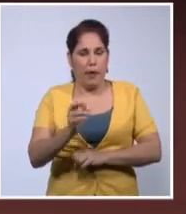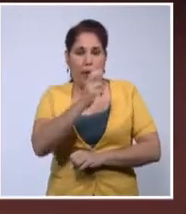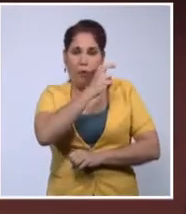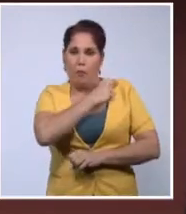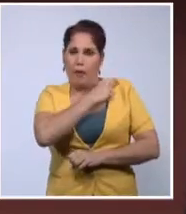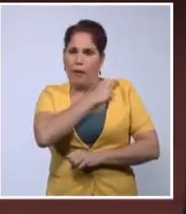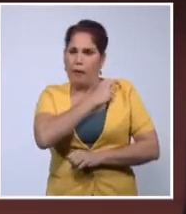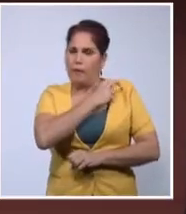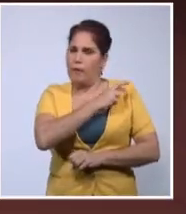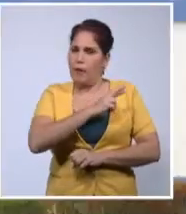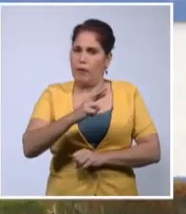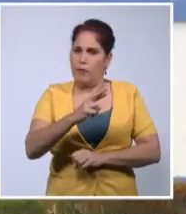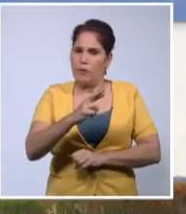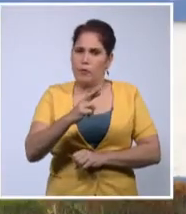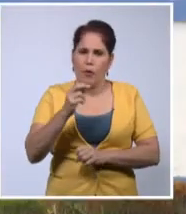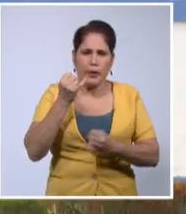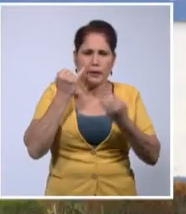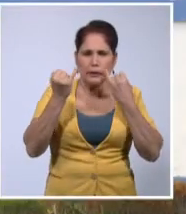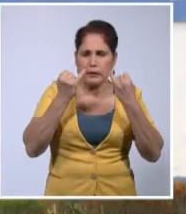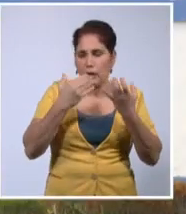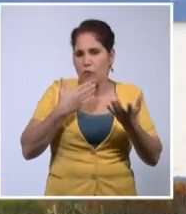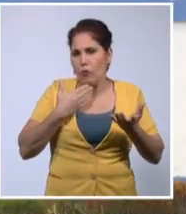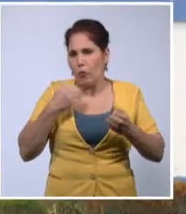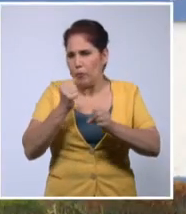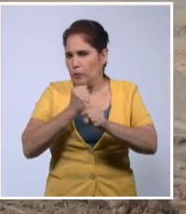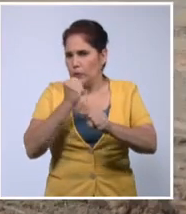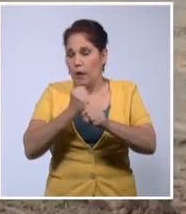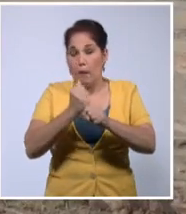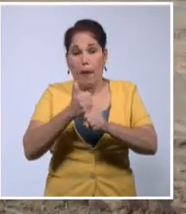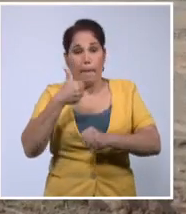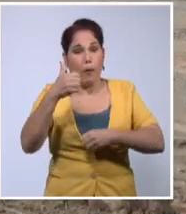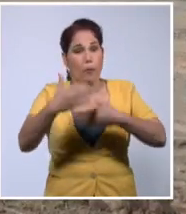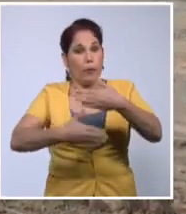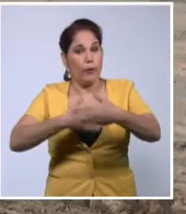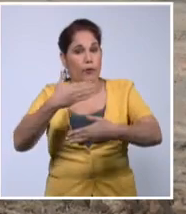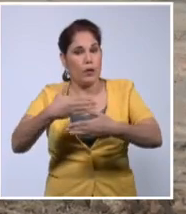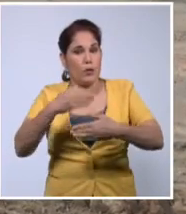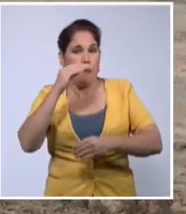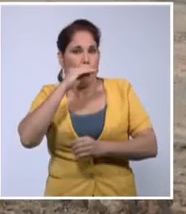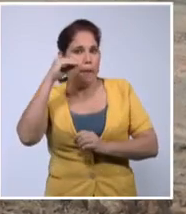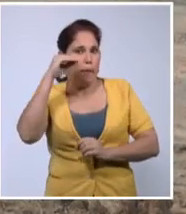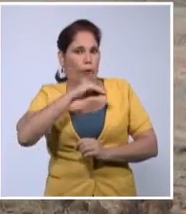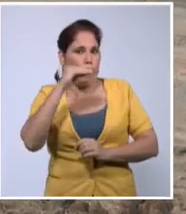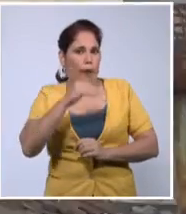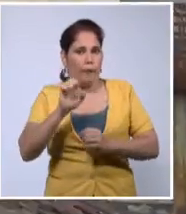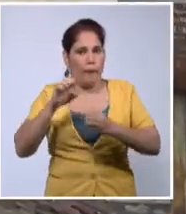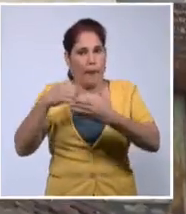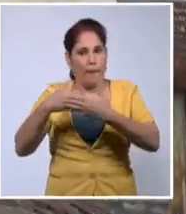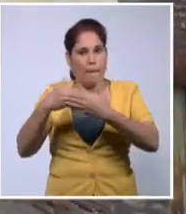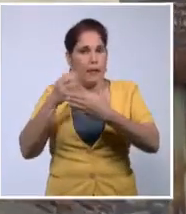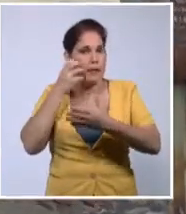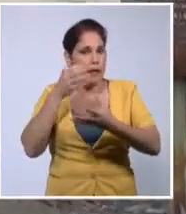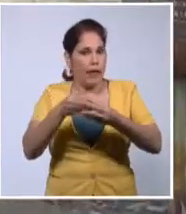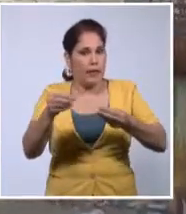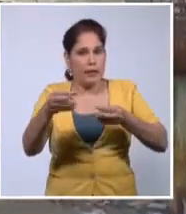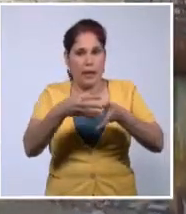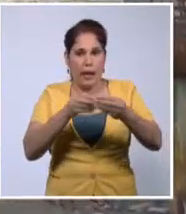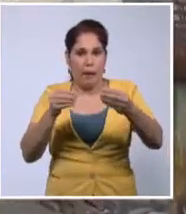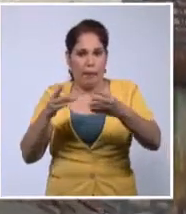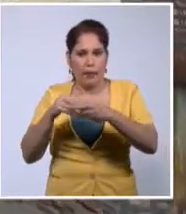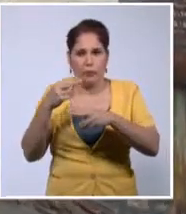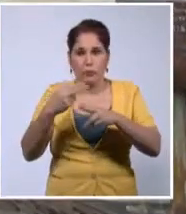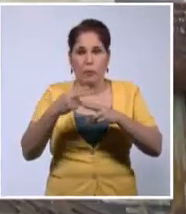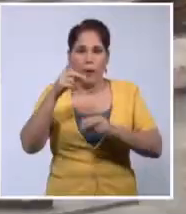Revolución, Ramiro Valdés Menéndez, por la eficiencia del actual proceso de modernización de la empresa de cemento 26 de julio,